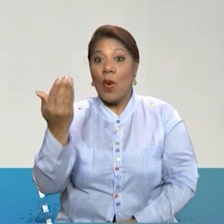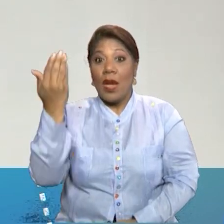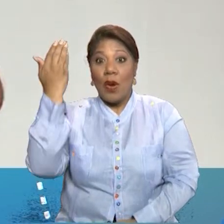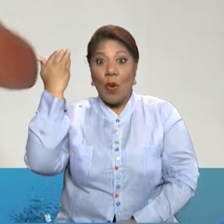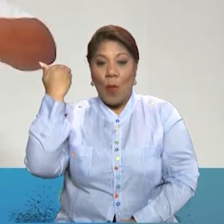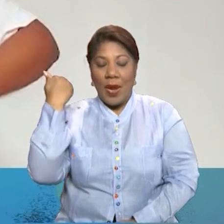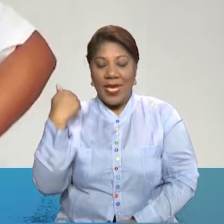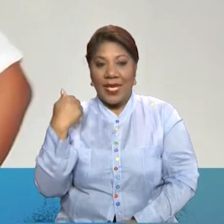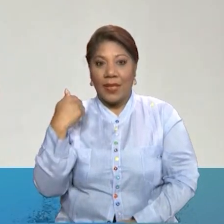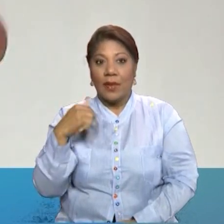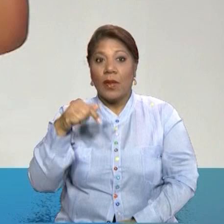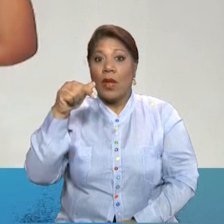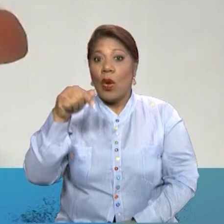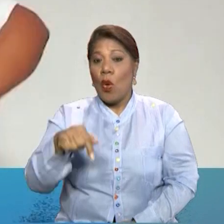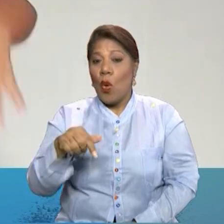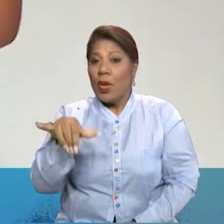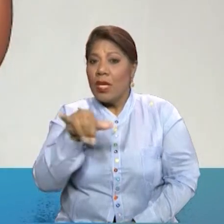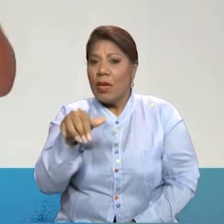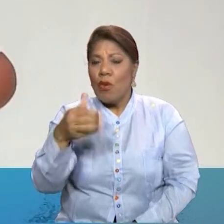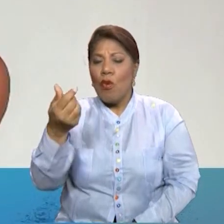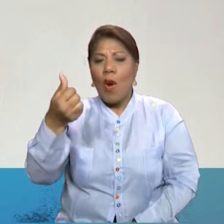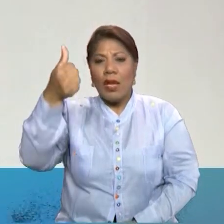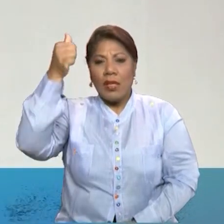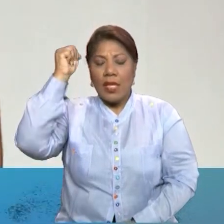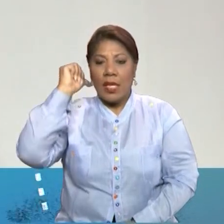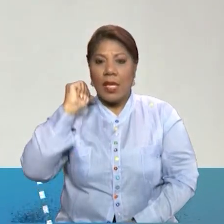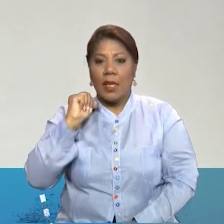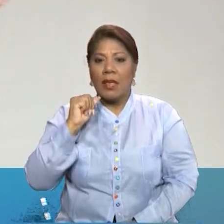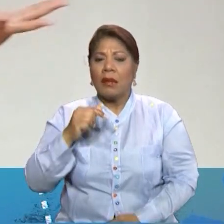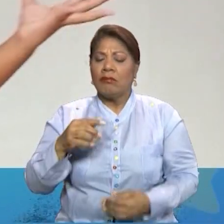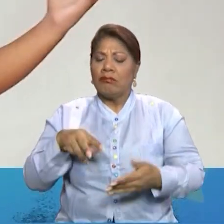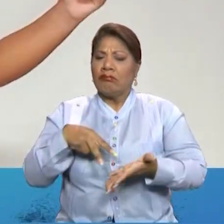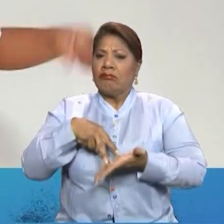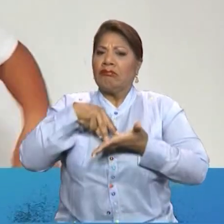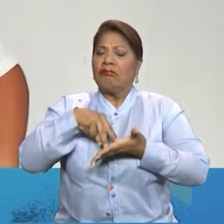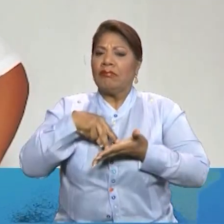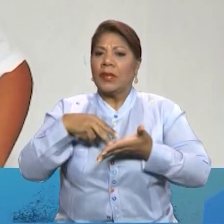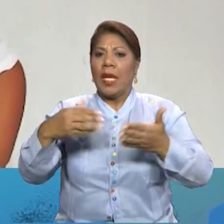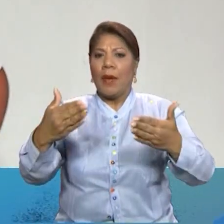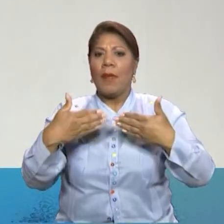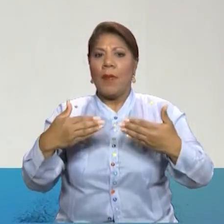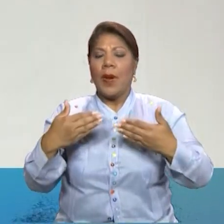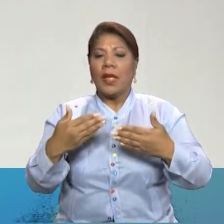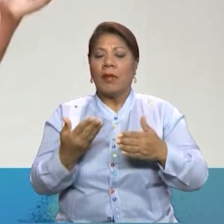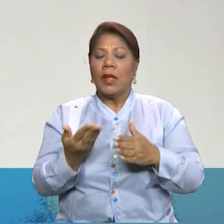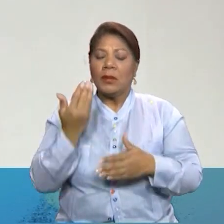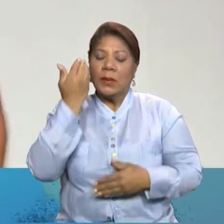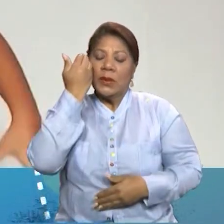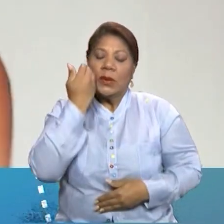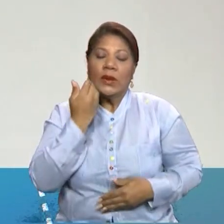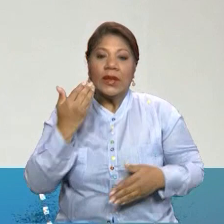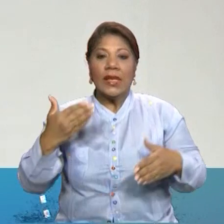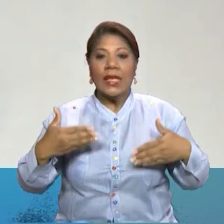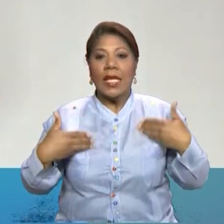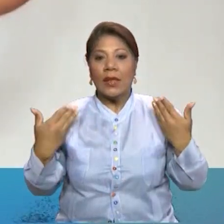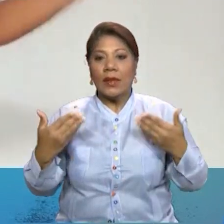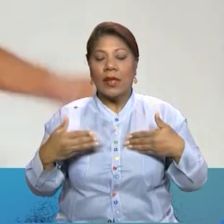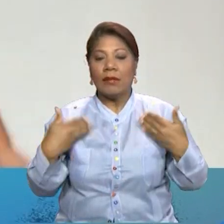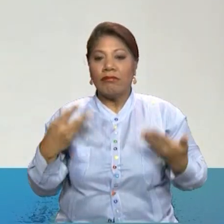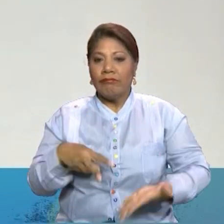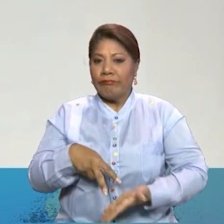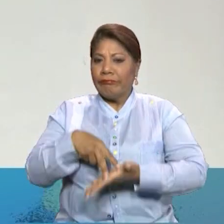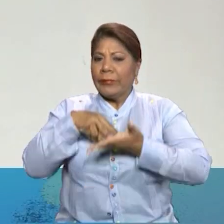Marcial. Hoy como ayer, en pies te mantienes, patria mía, tus tristezas, tus alegrías te